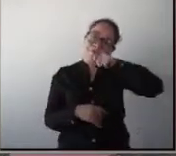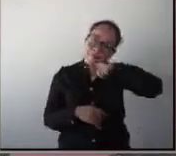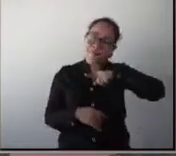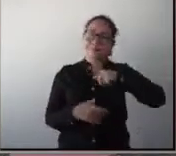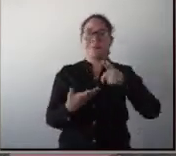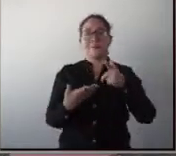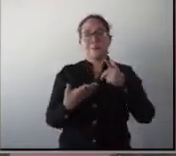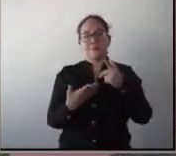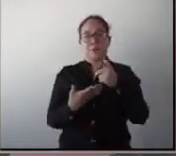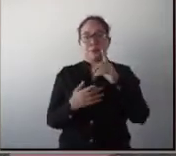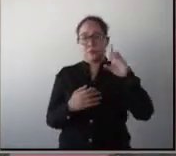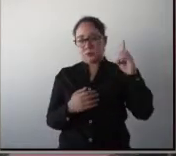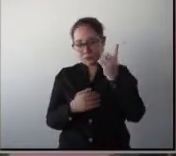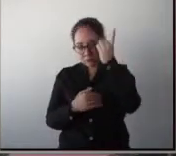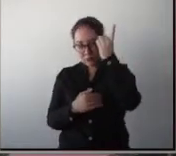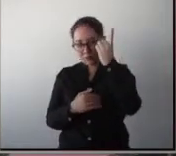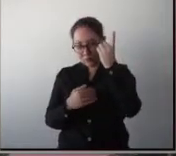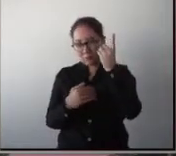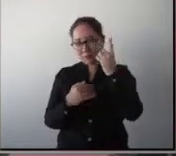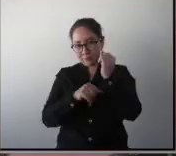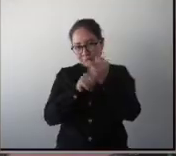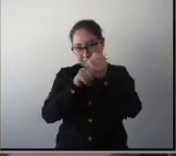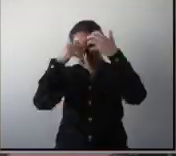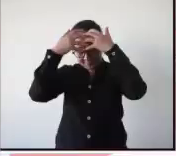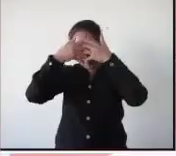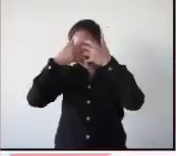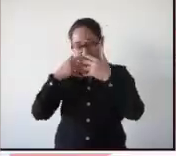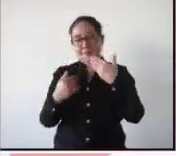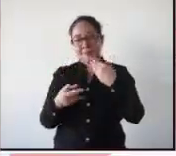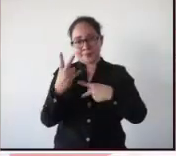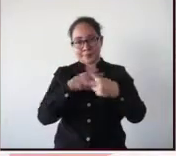el posgrado el doctorado en investigaciones cerebrales bienvenidos